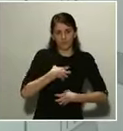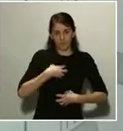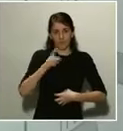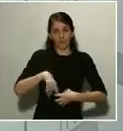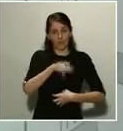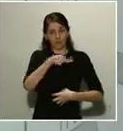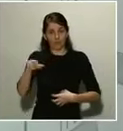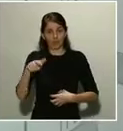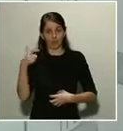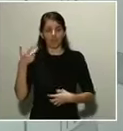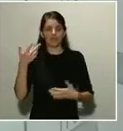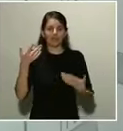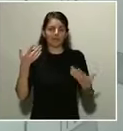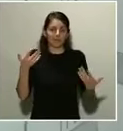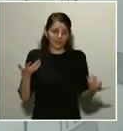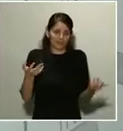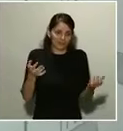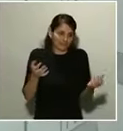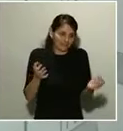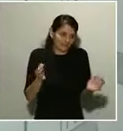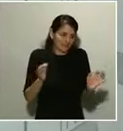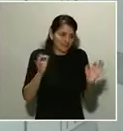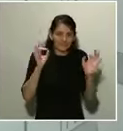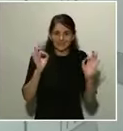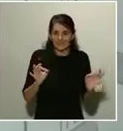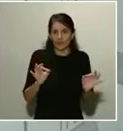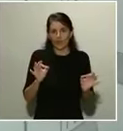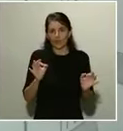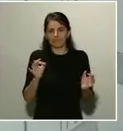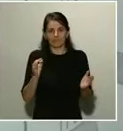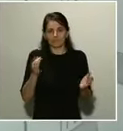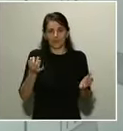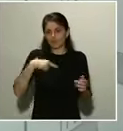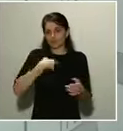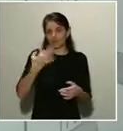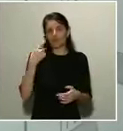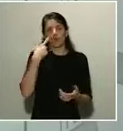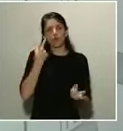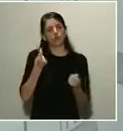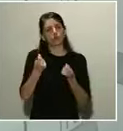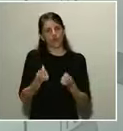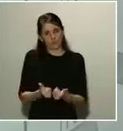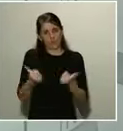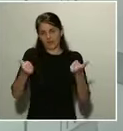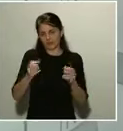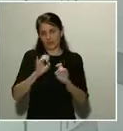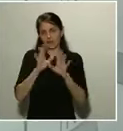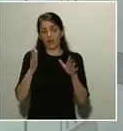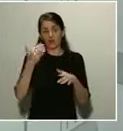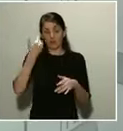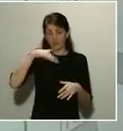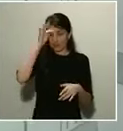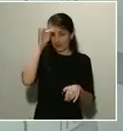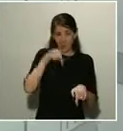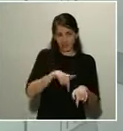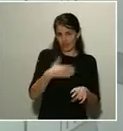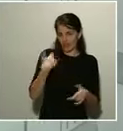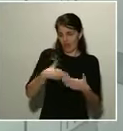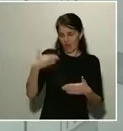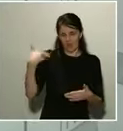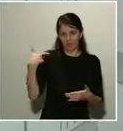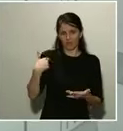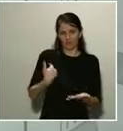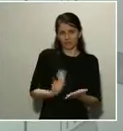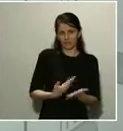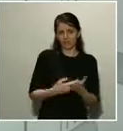seguramente, afirmar más las medidas de control. Pero, bueno, este fin de semana hemos visto que las medidas que han puesto